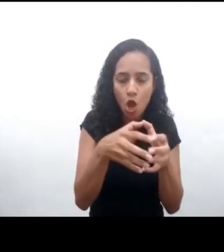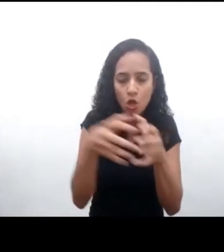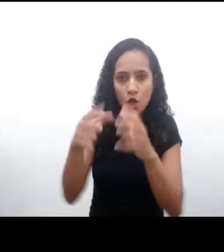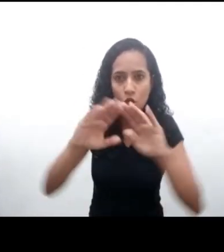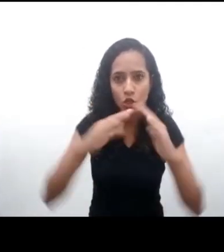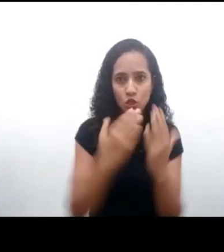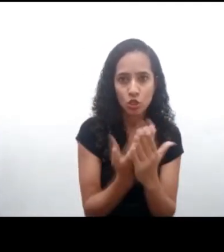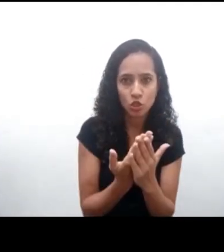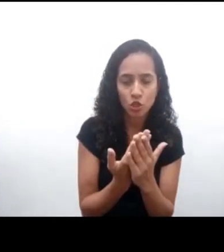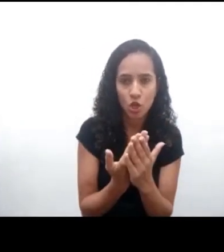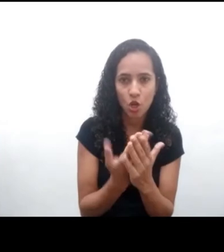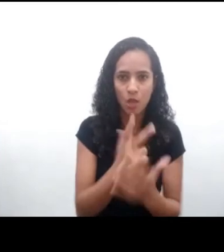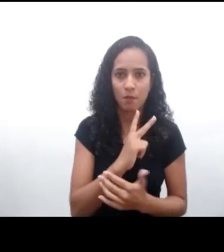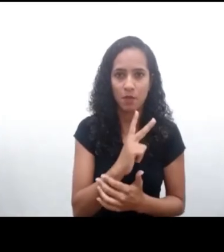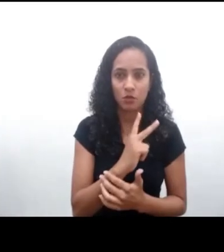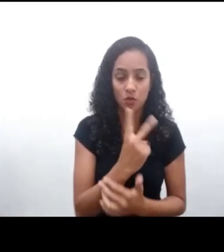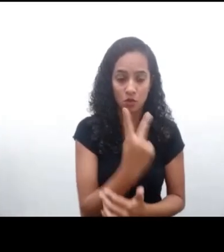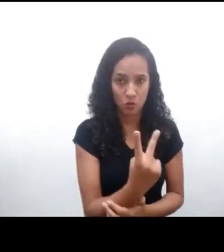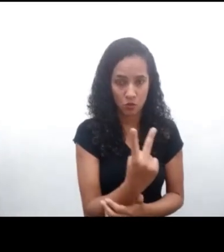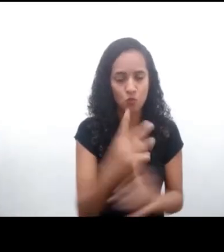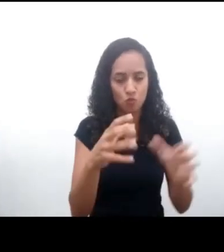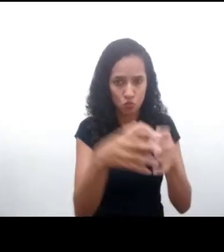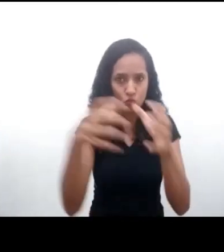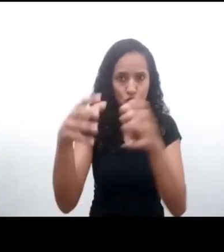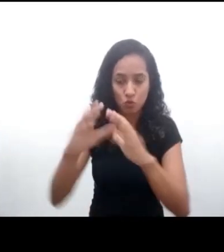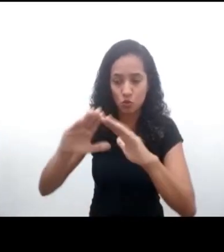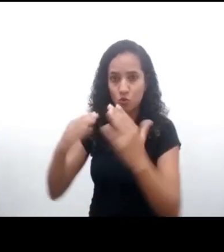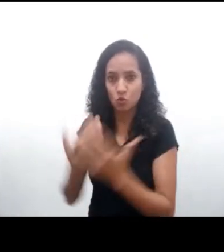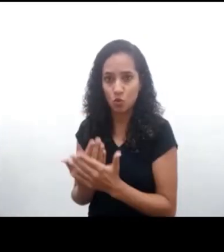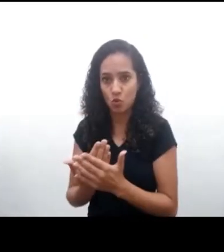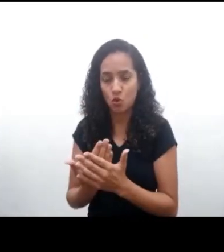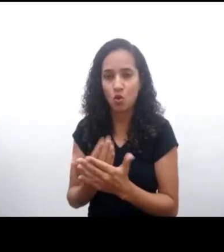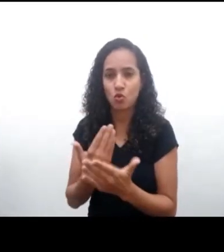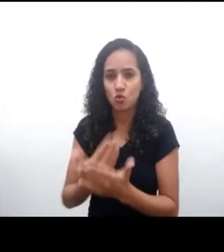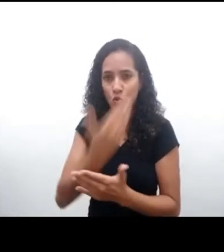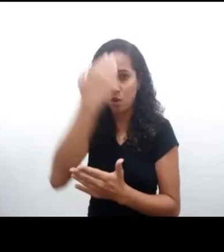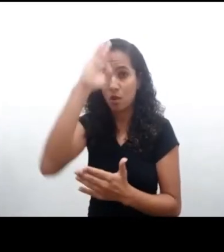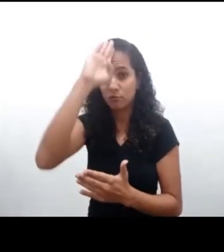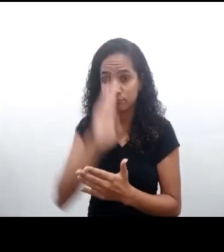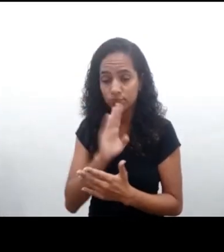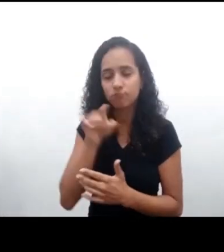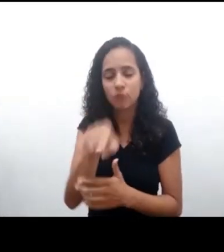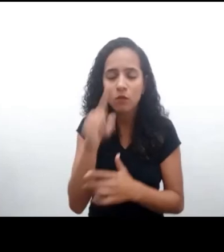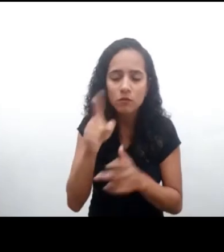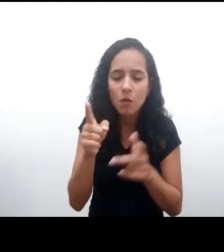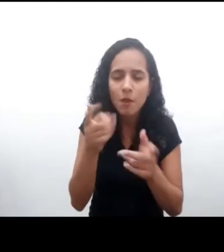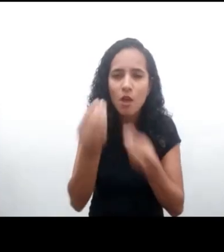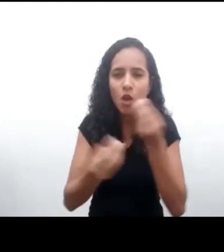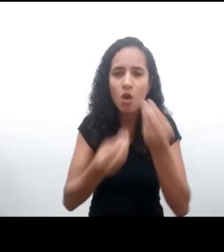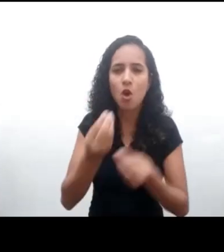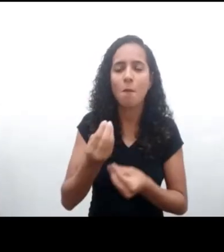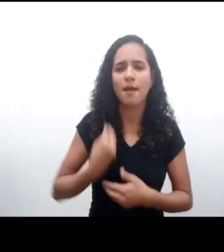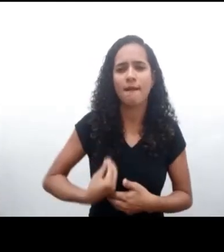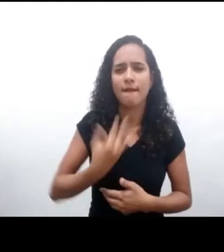particulares o privadas y dos de escuelas públicas, tratando de hacer una pequeña selección de esta